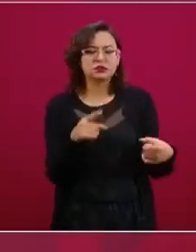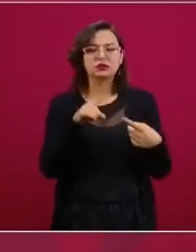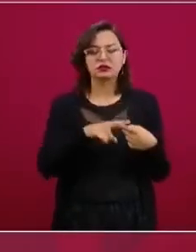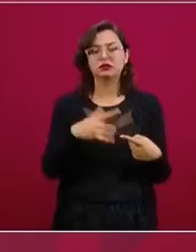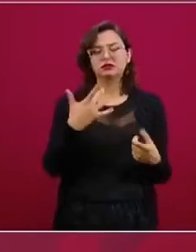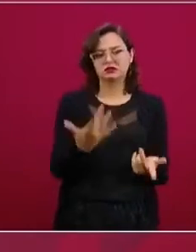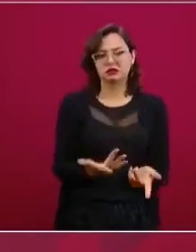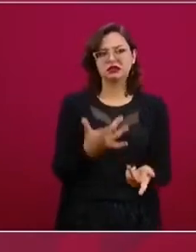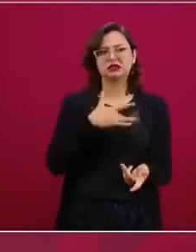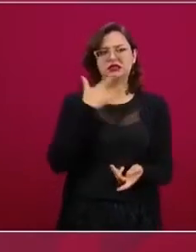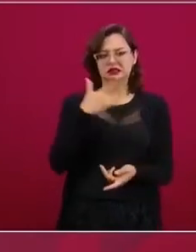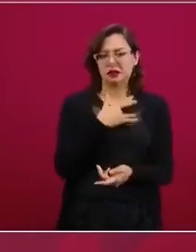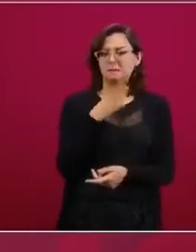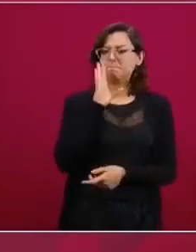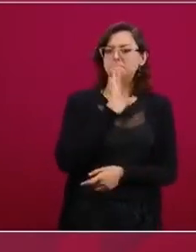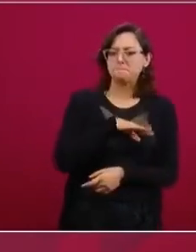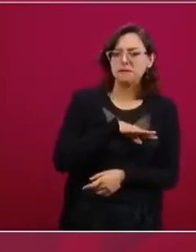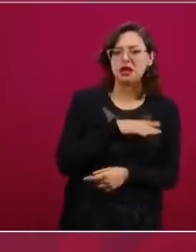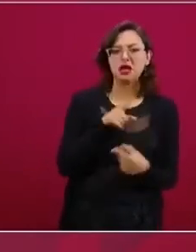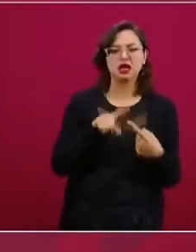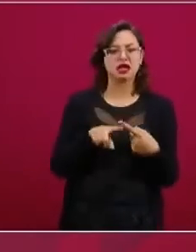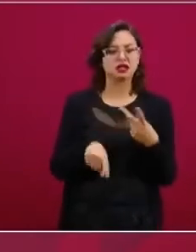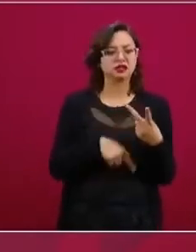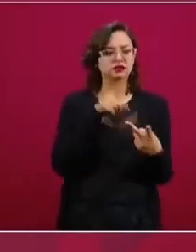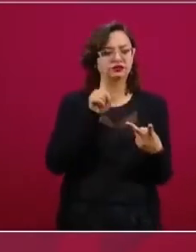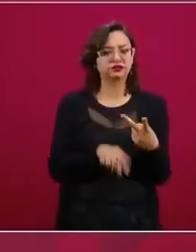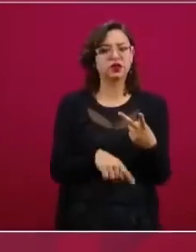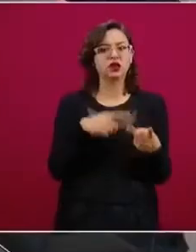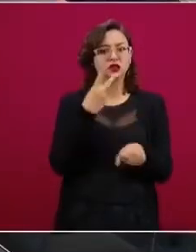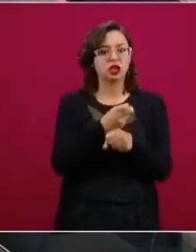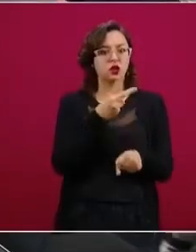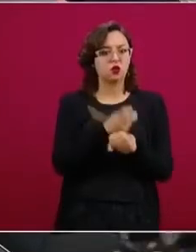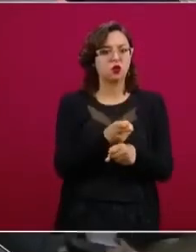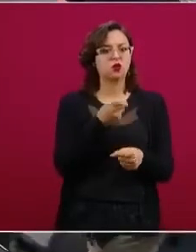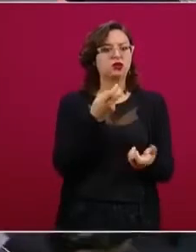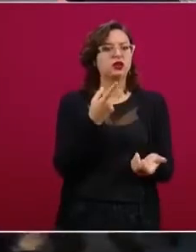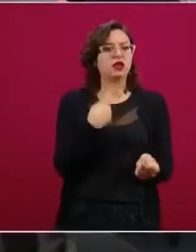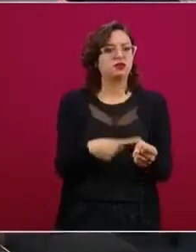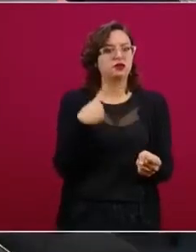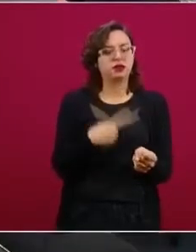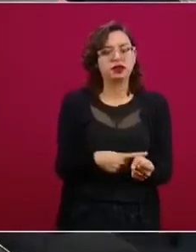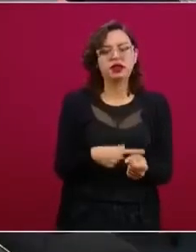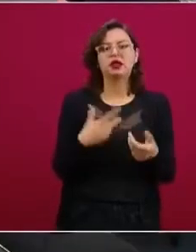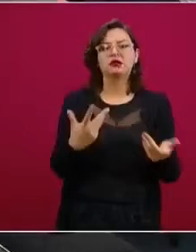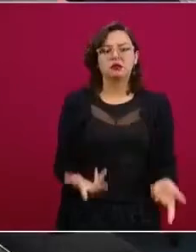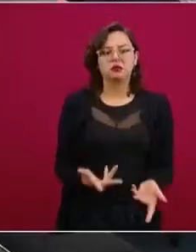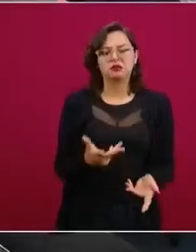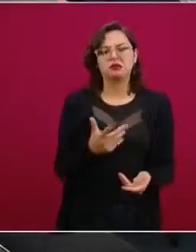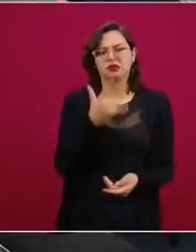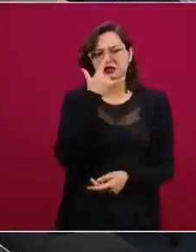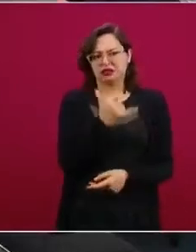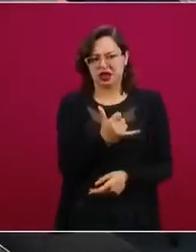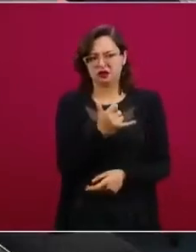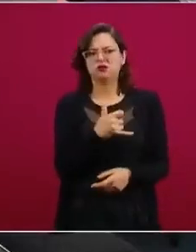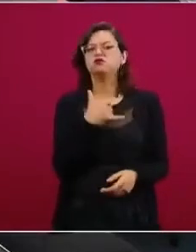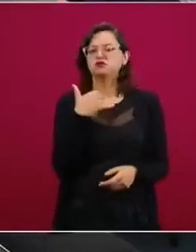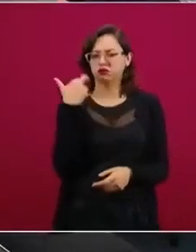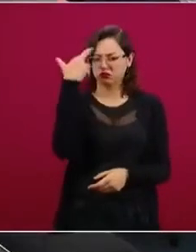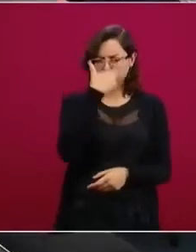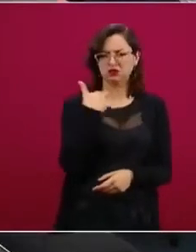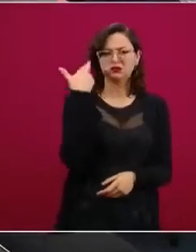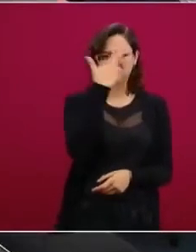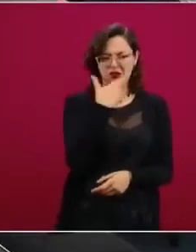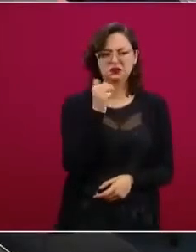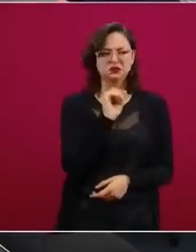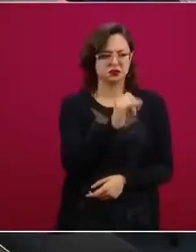síntomas leves, sino que además se presentaba esta otra comorbilidad. Entonces, lo vamos a revisar con mucho gusto